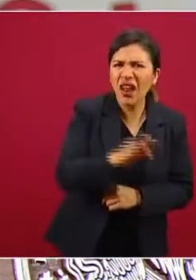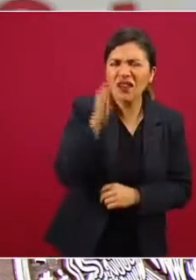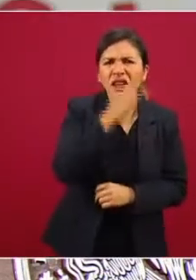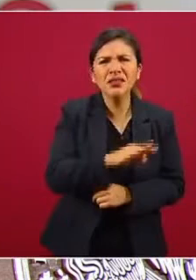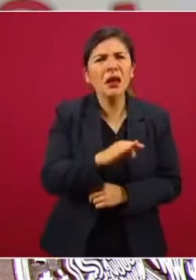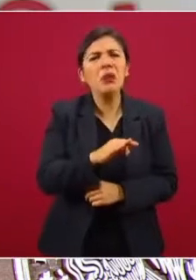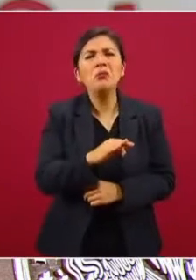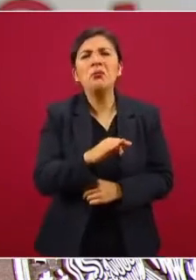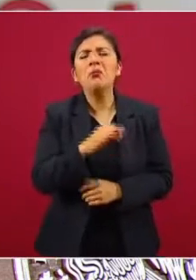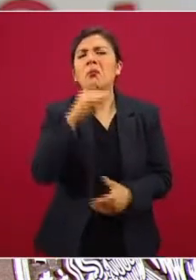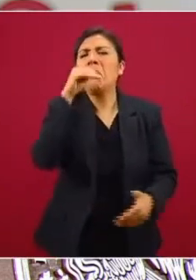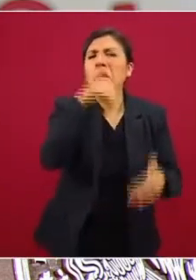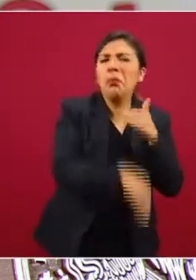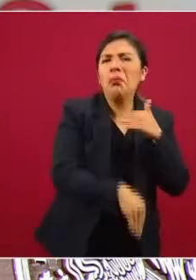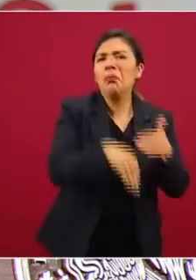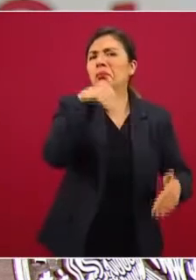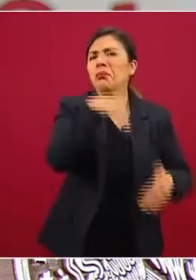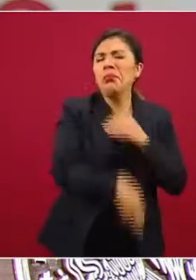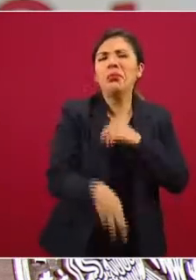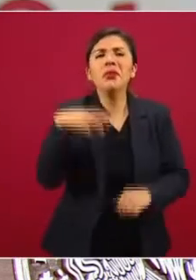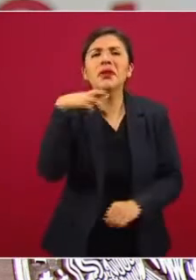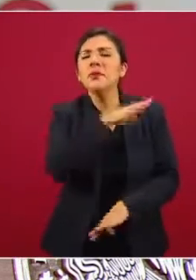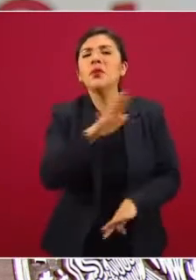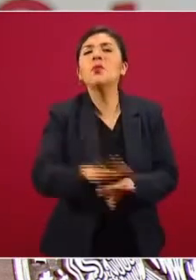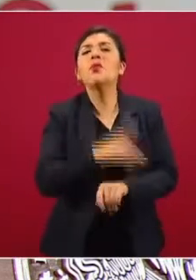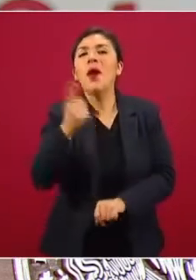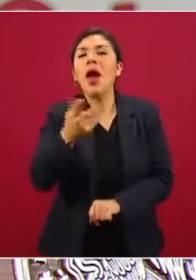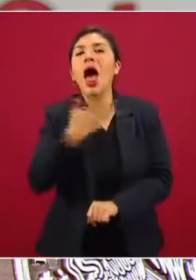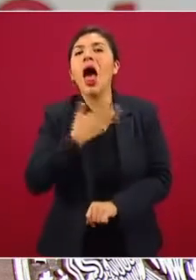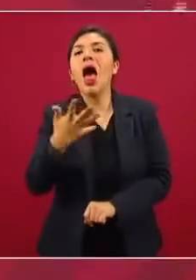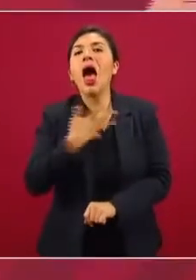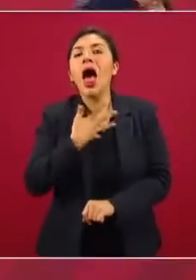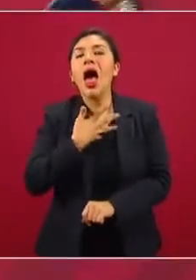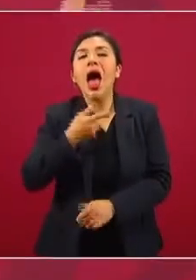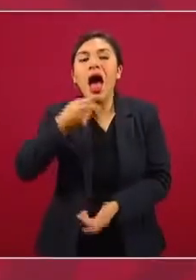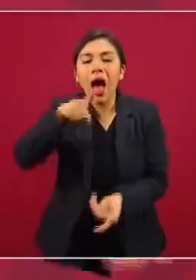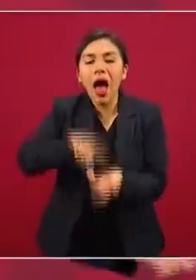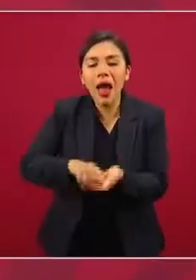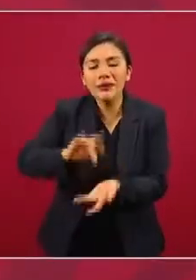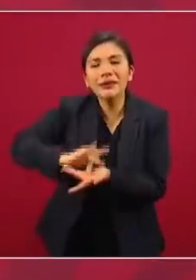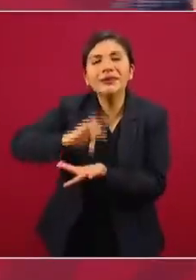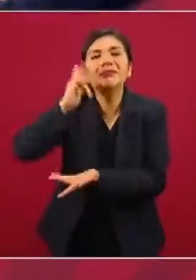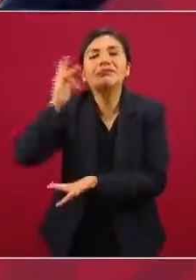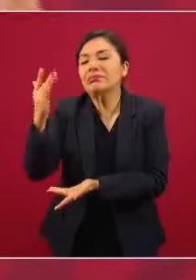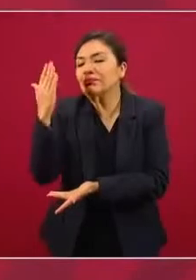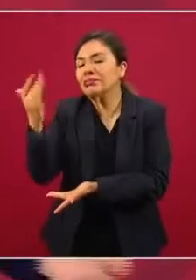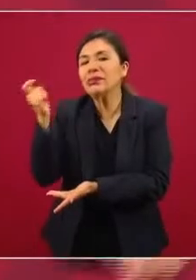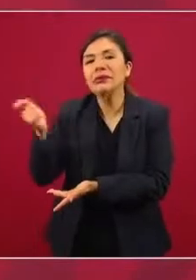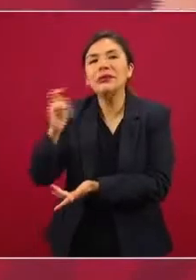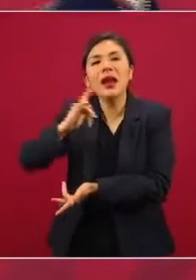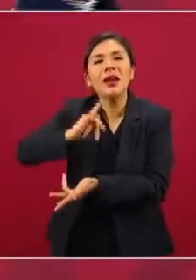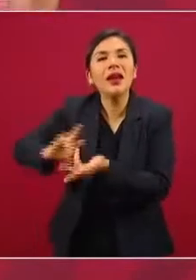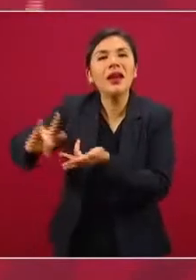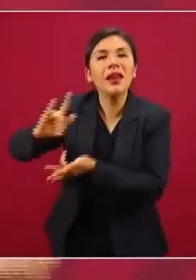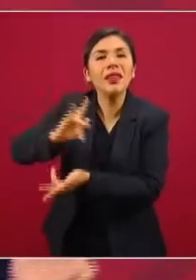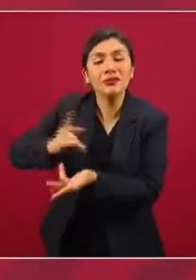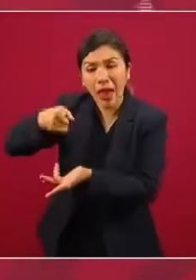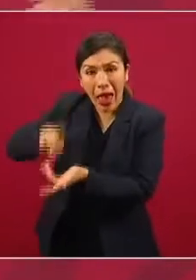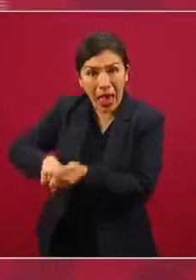caen, porque existen las benditas redes sociales y ahí la gente